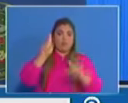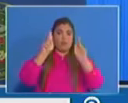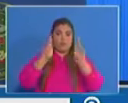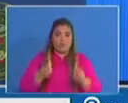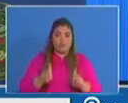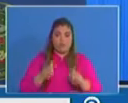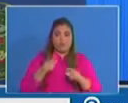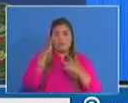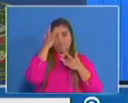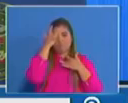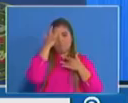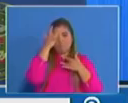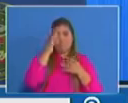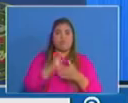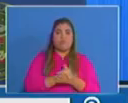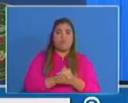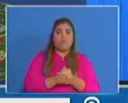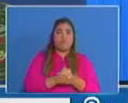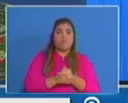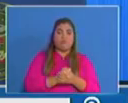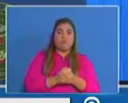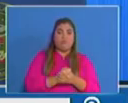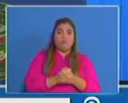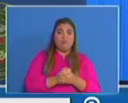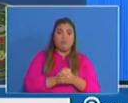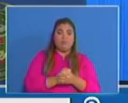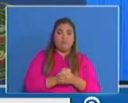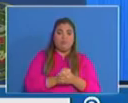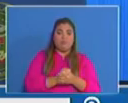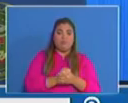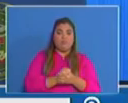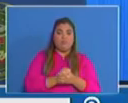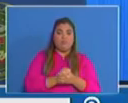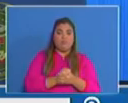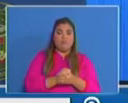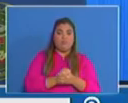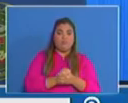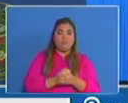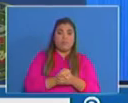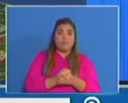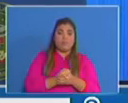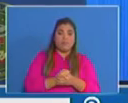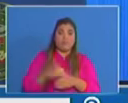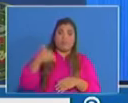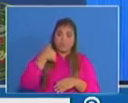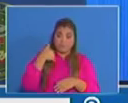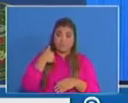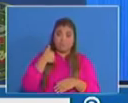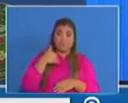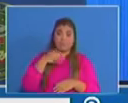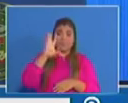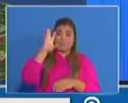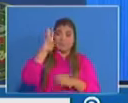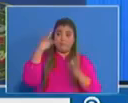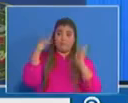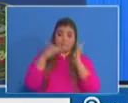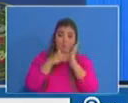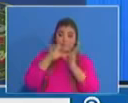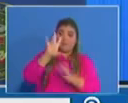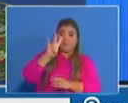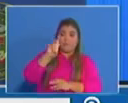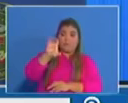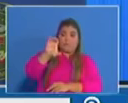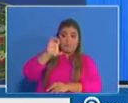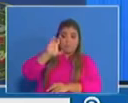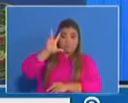Al mismo tiempo, hemos alcanzado tener 6.730 pruebas